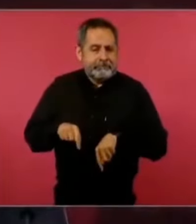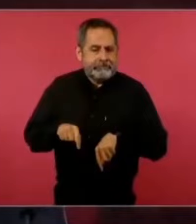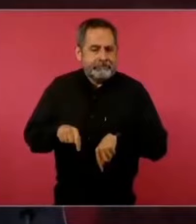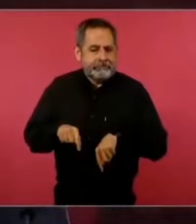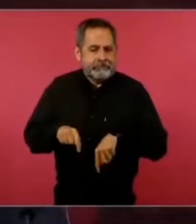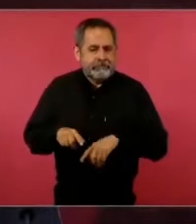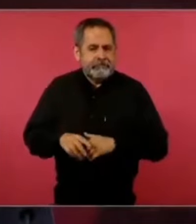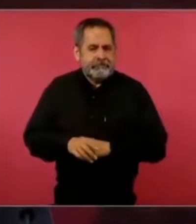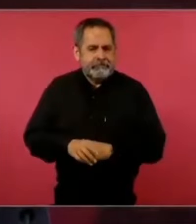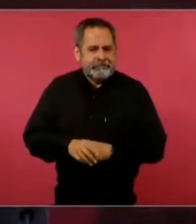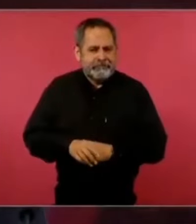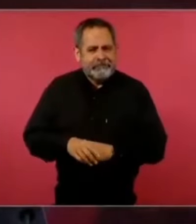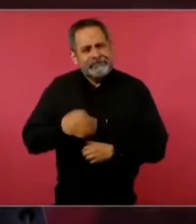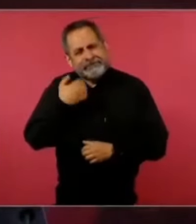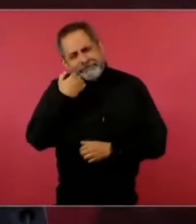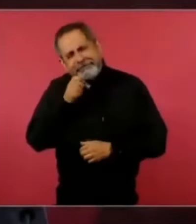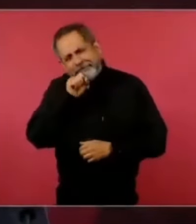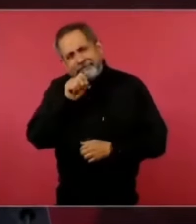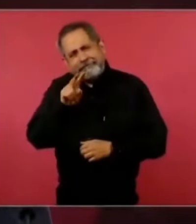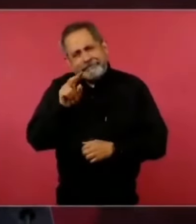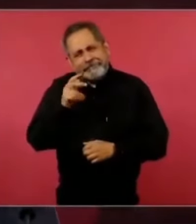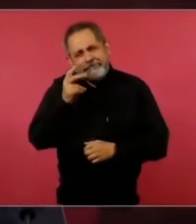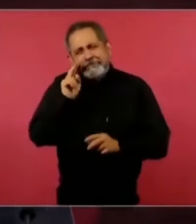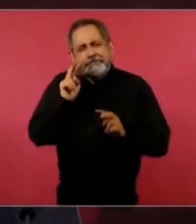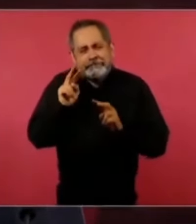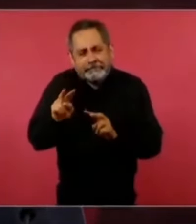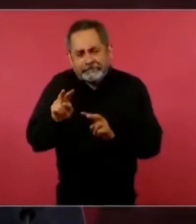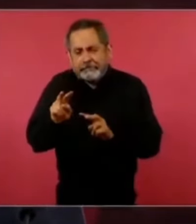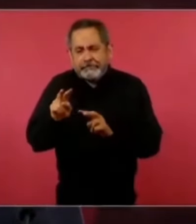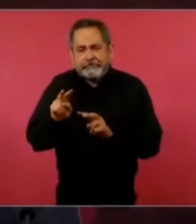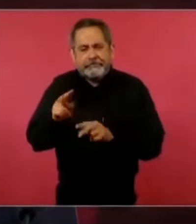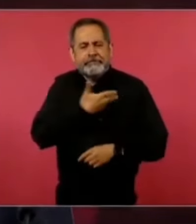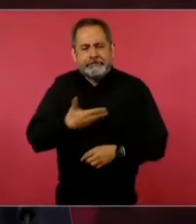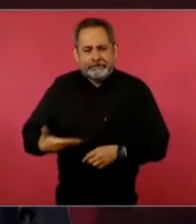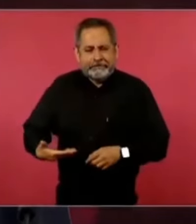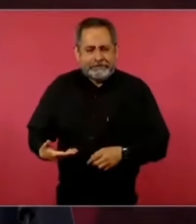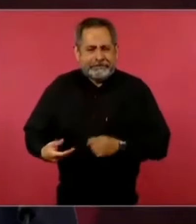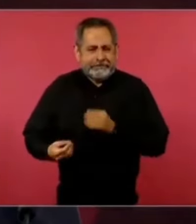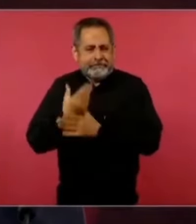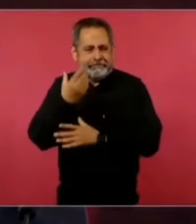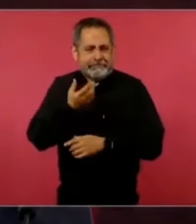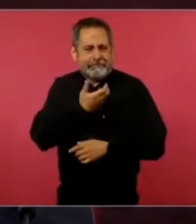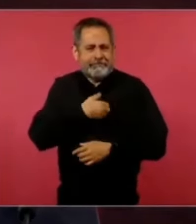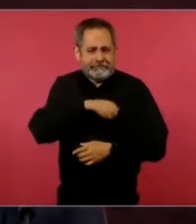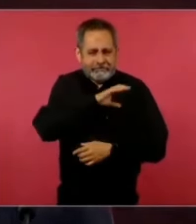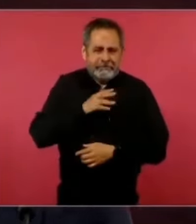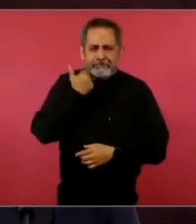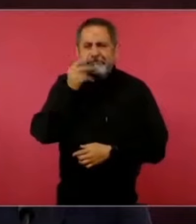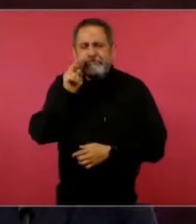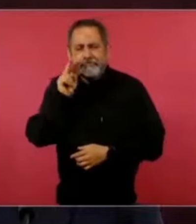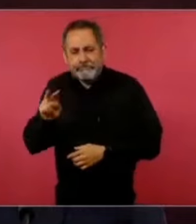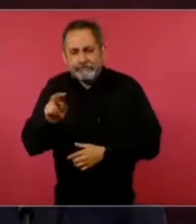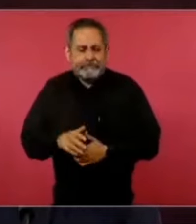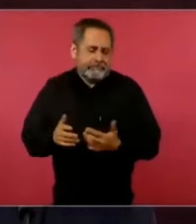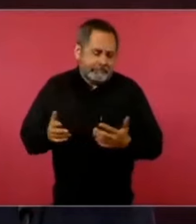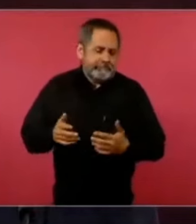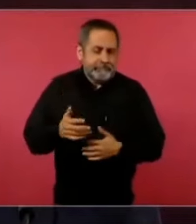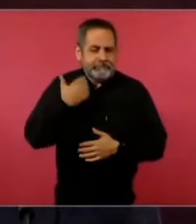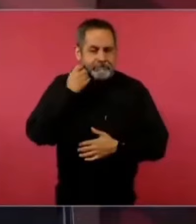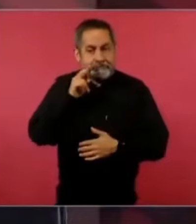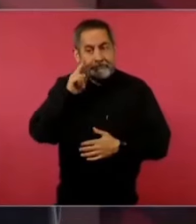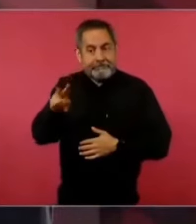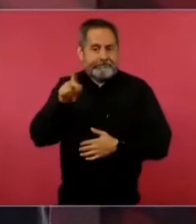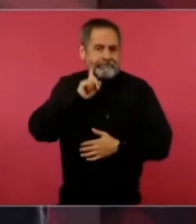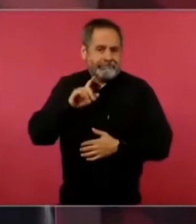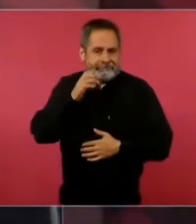Es que también queremos ver a la presidenta, realmente quieren ver a la presidenta,